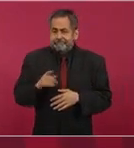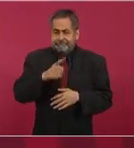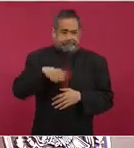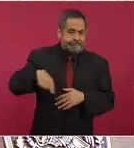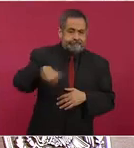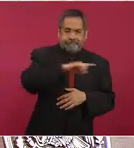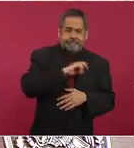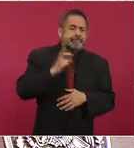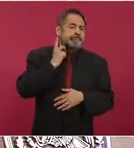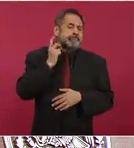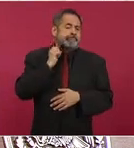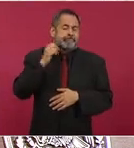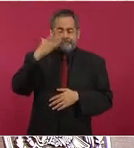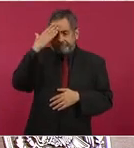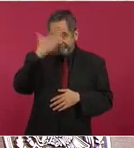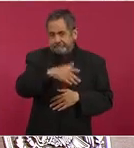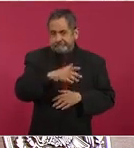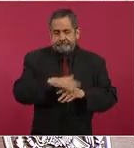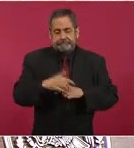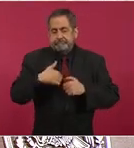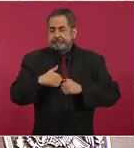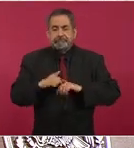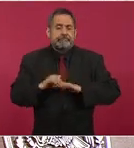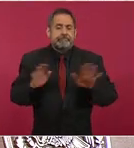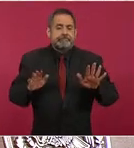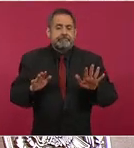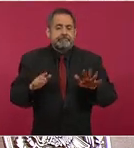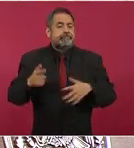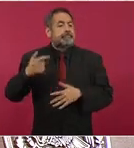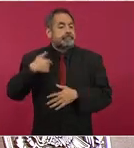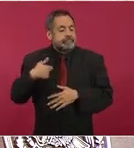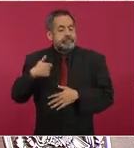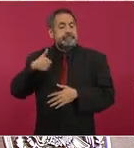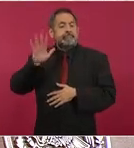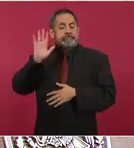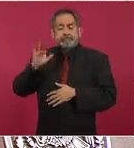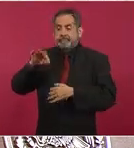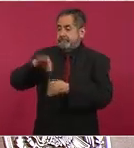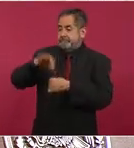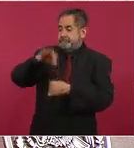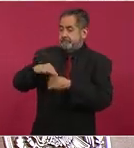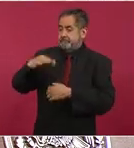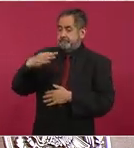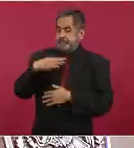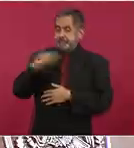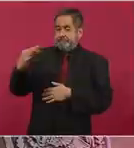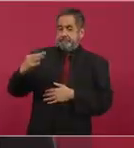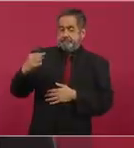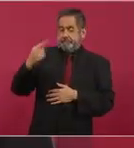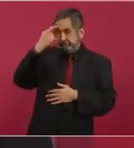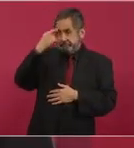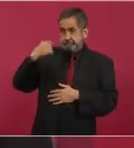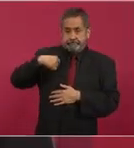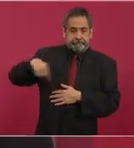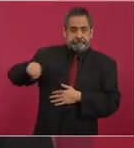que nosotros fuimos electos, ellos